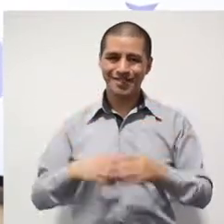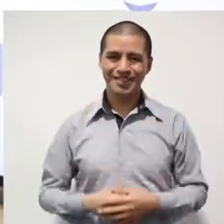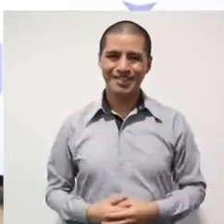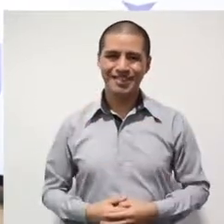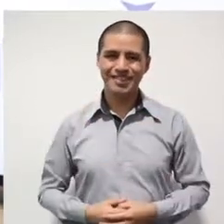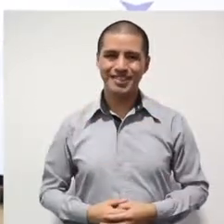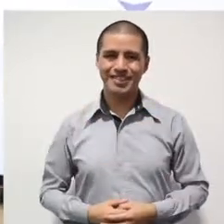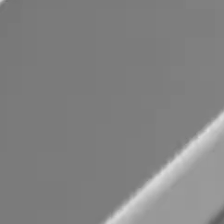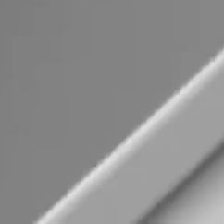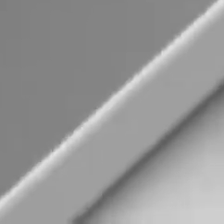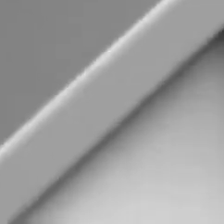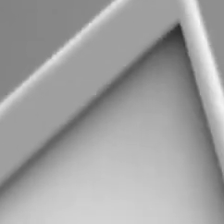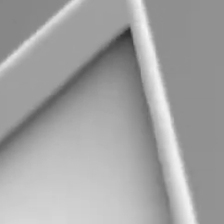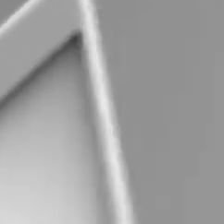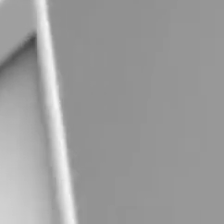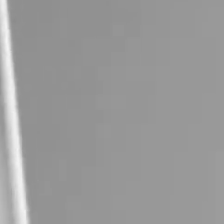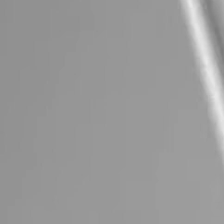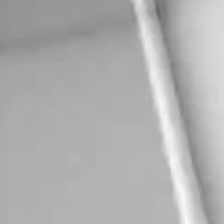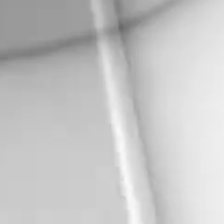la próxima vez.